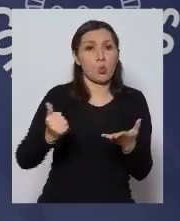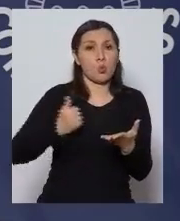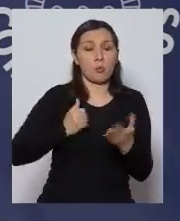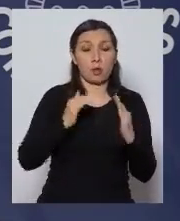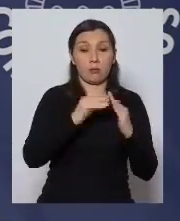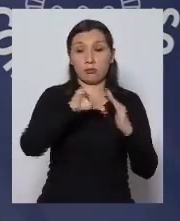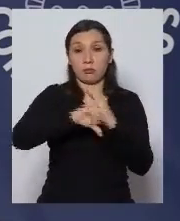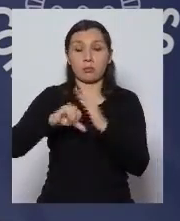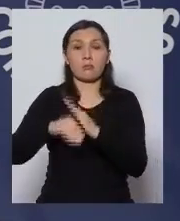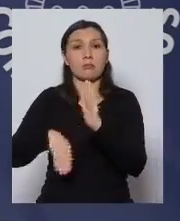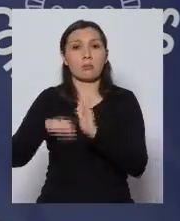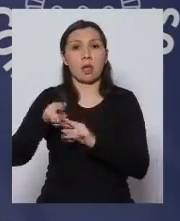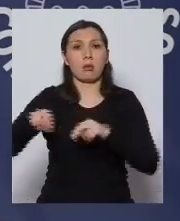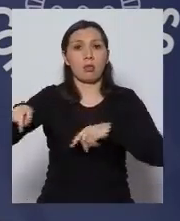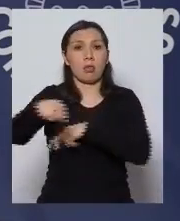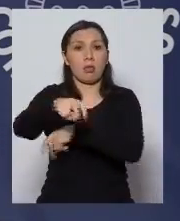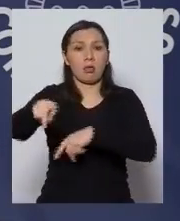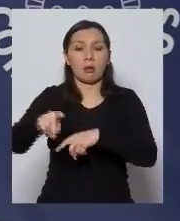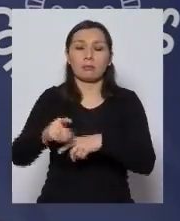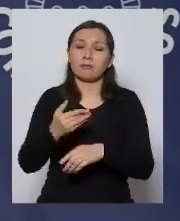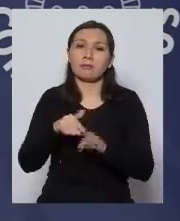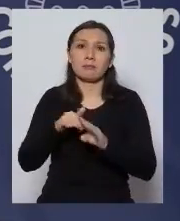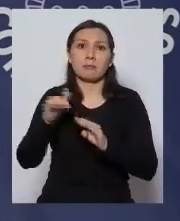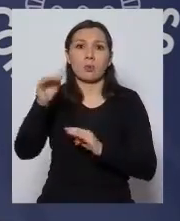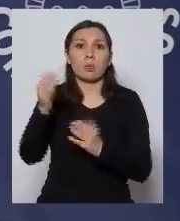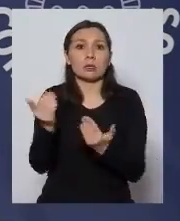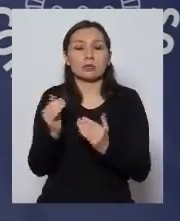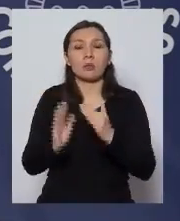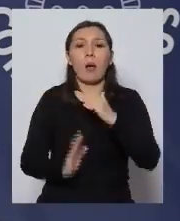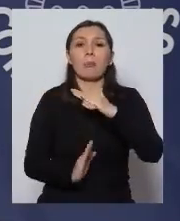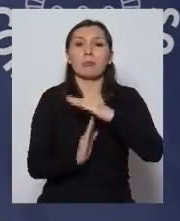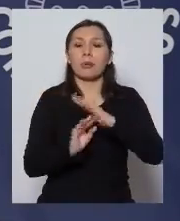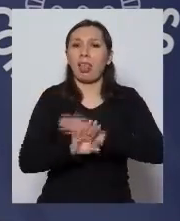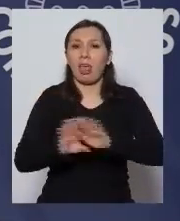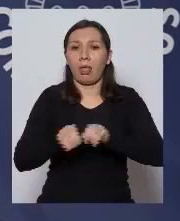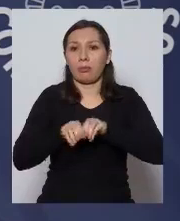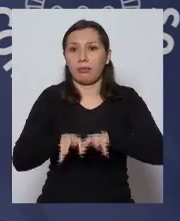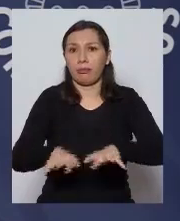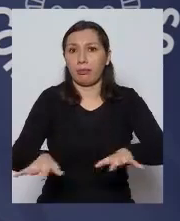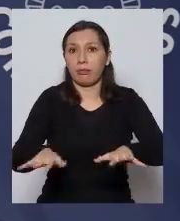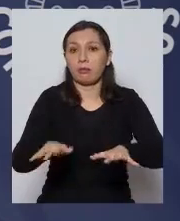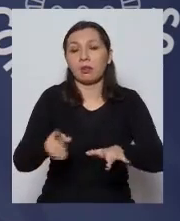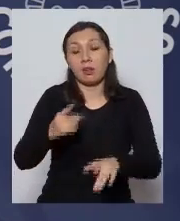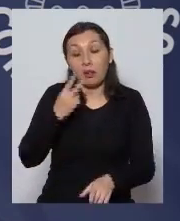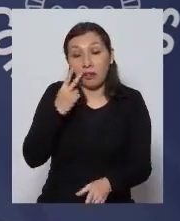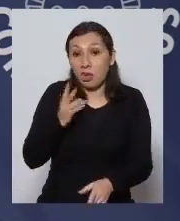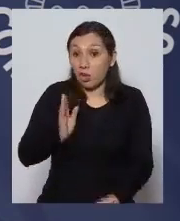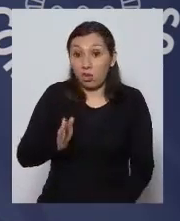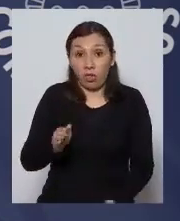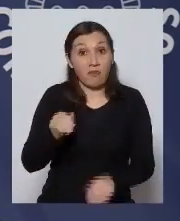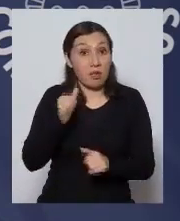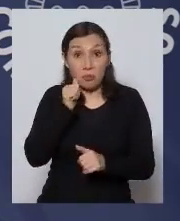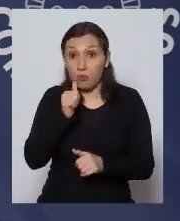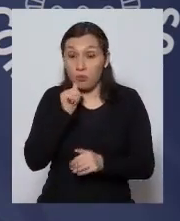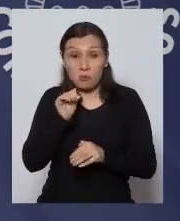de la cuarentena en Santiago es mayor al porcentaje necesario para frenar la pandemia y que esto sigue así